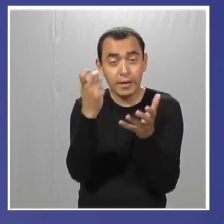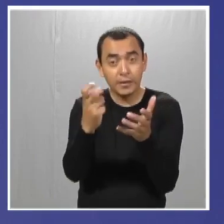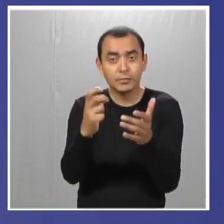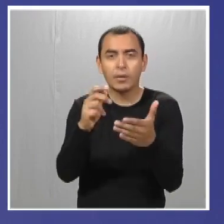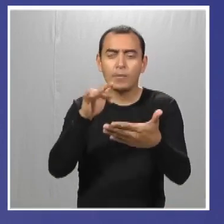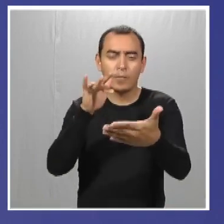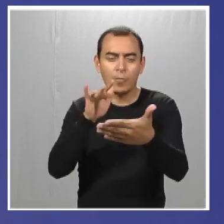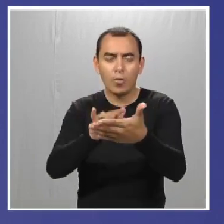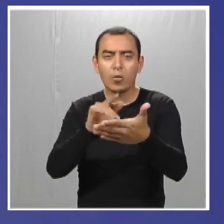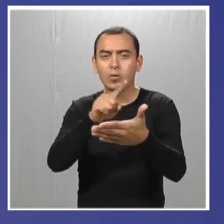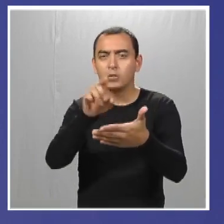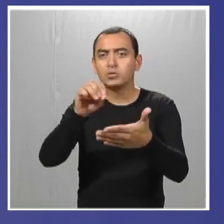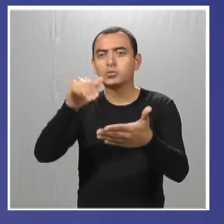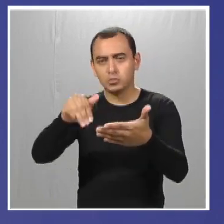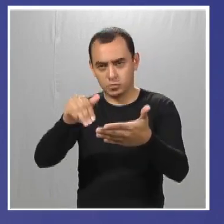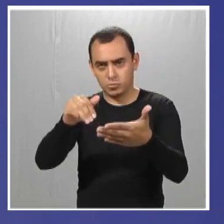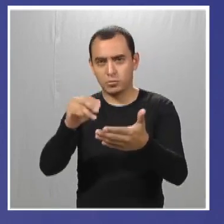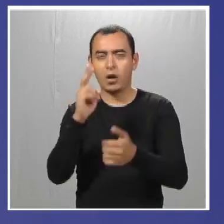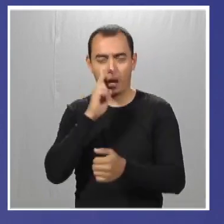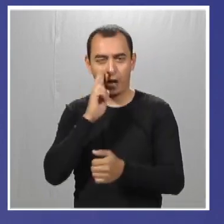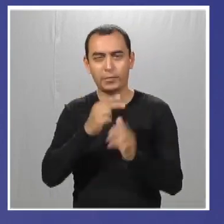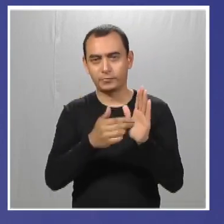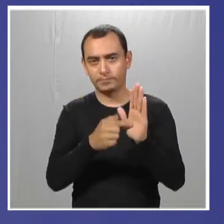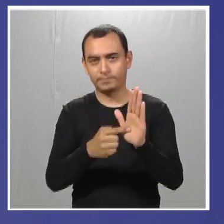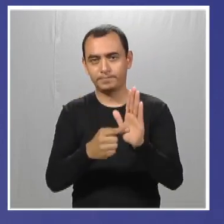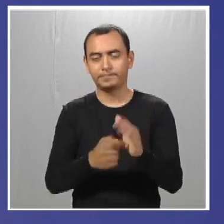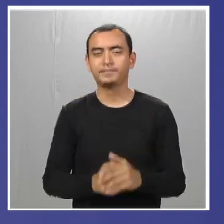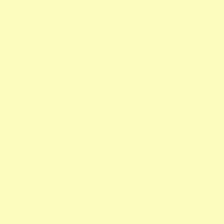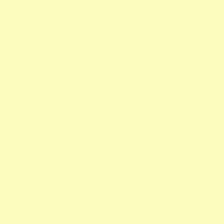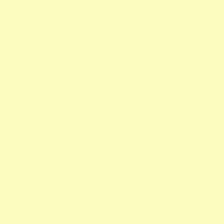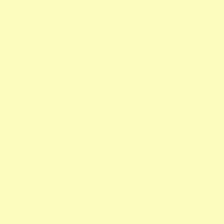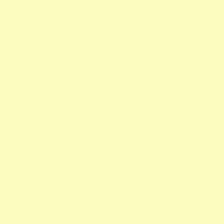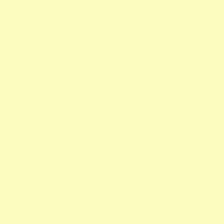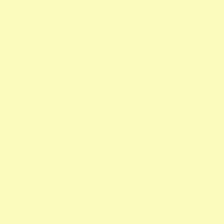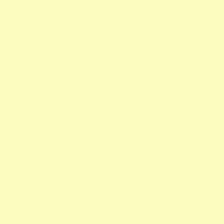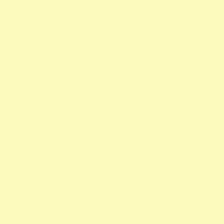este click, este match a través del Zoom con Michael y Jorge.